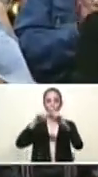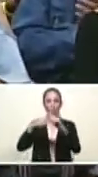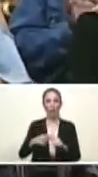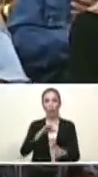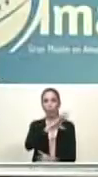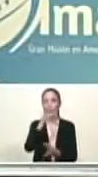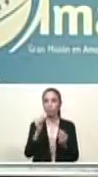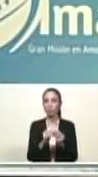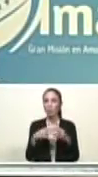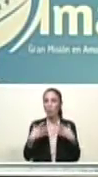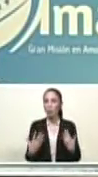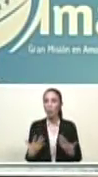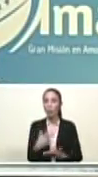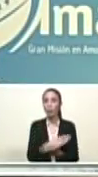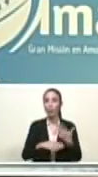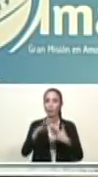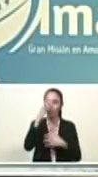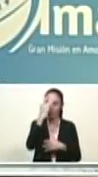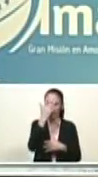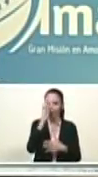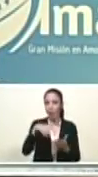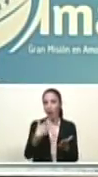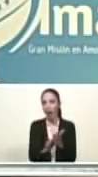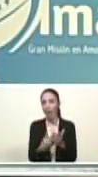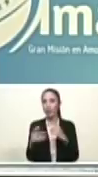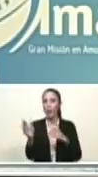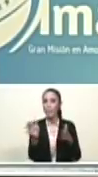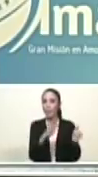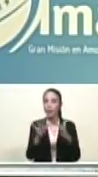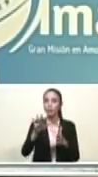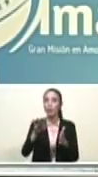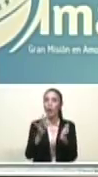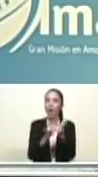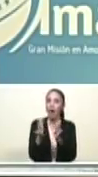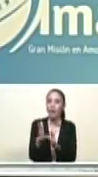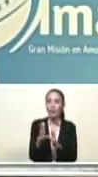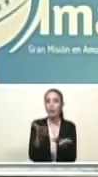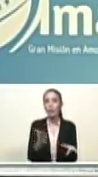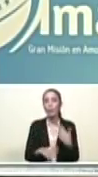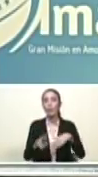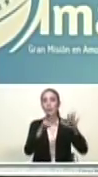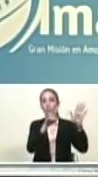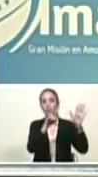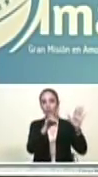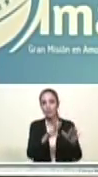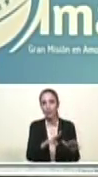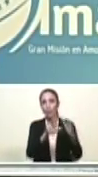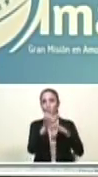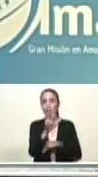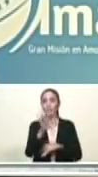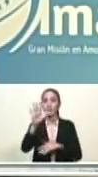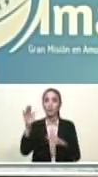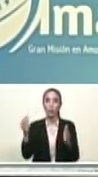entre febrero, marzo y abril, a 735